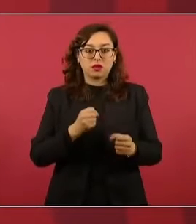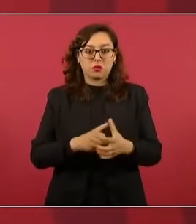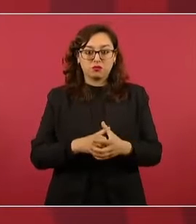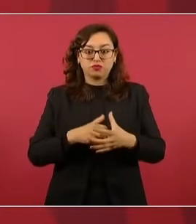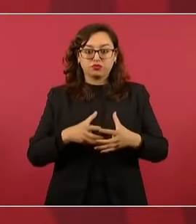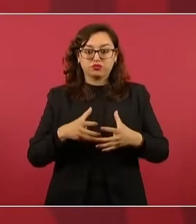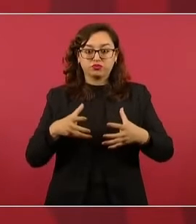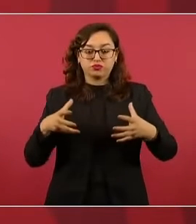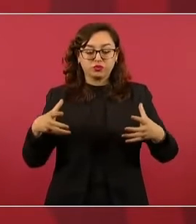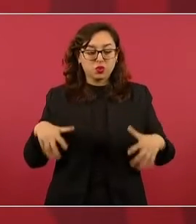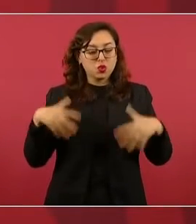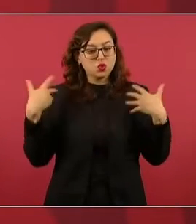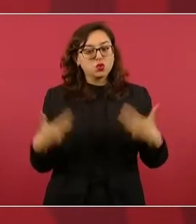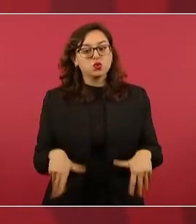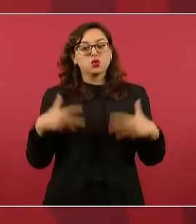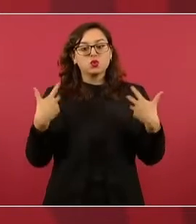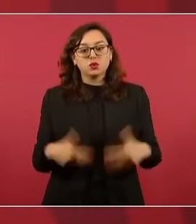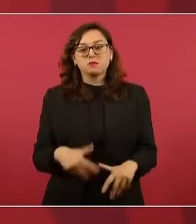anual.